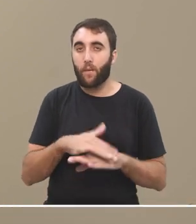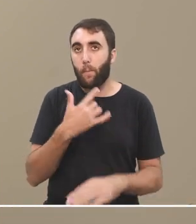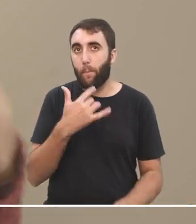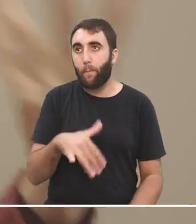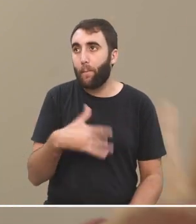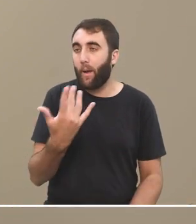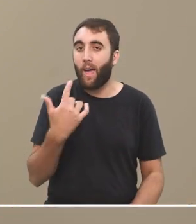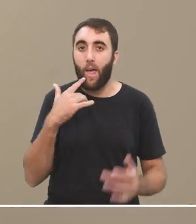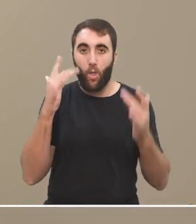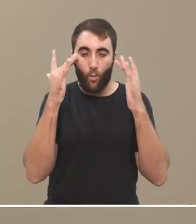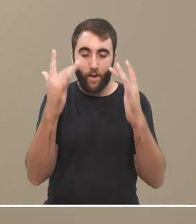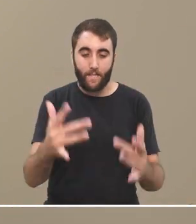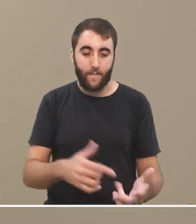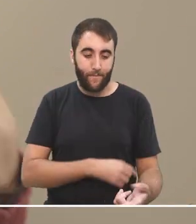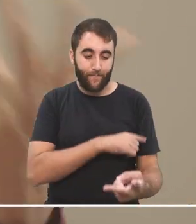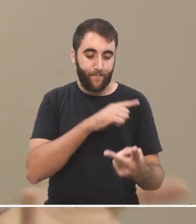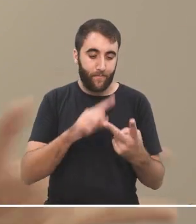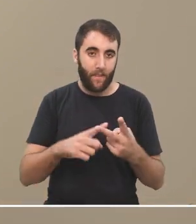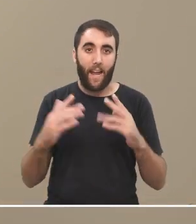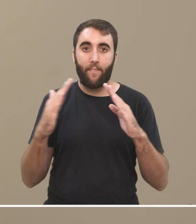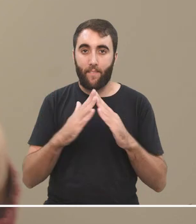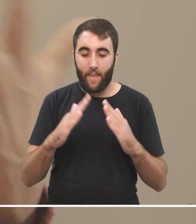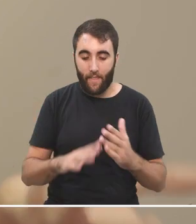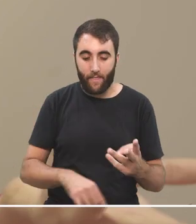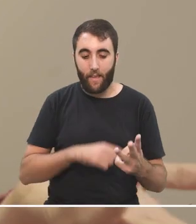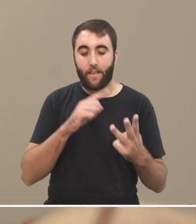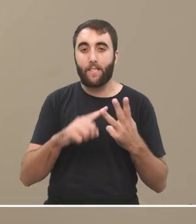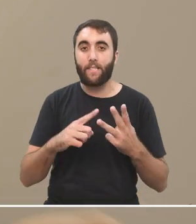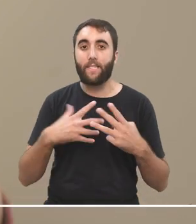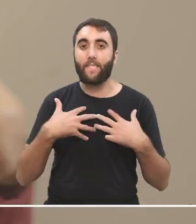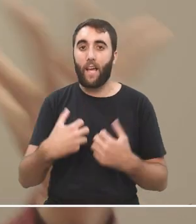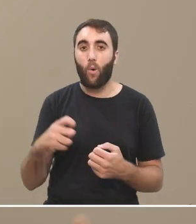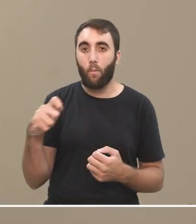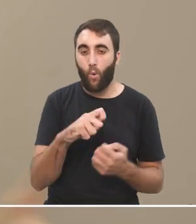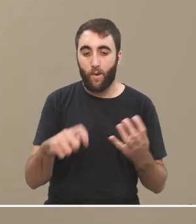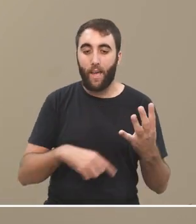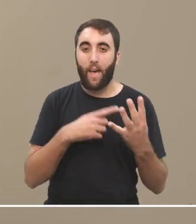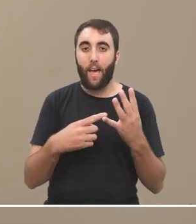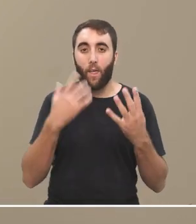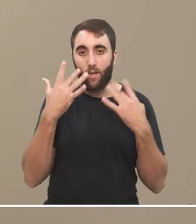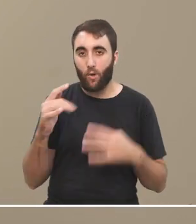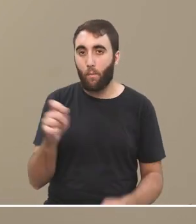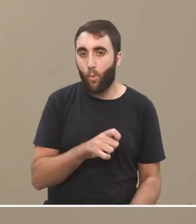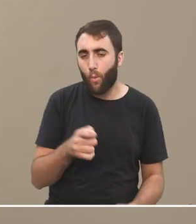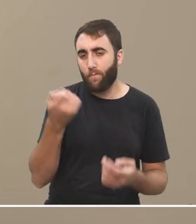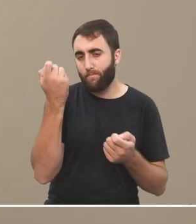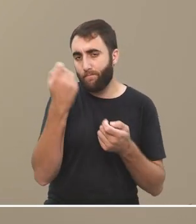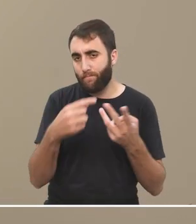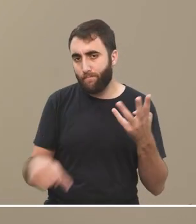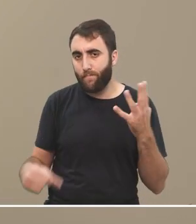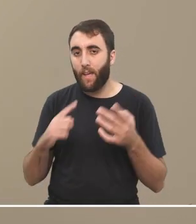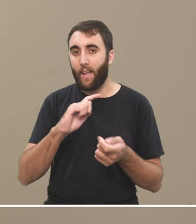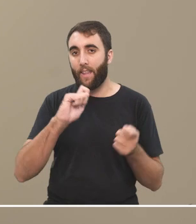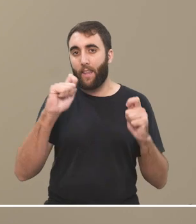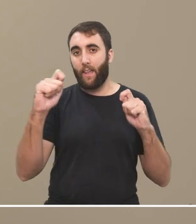ejemplo derecho a la educación derecho a la vivienda derecho a la salud pública educación pública y demás se han